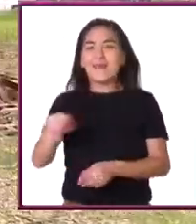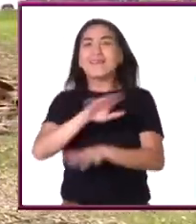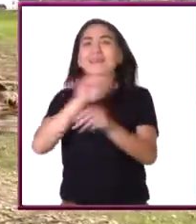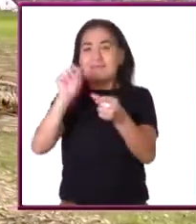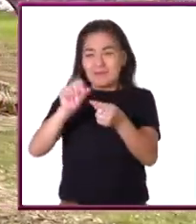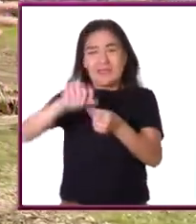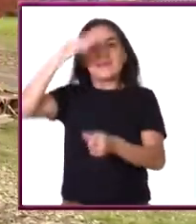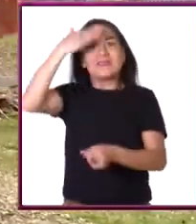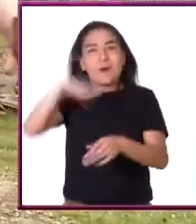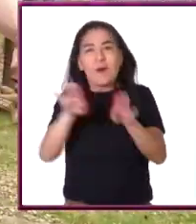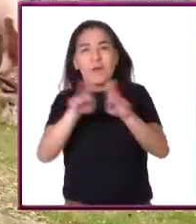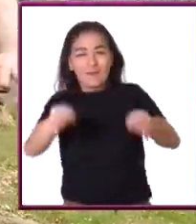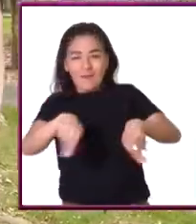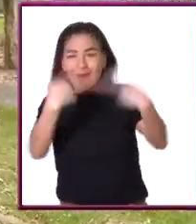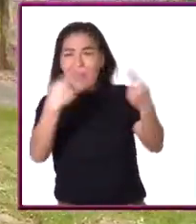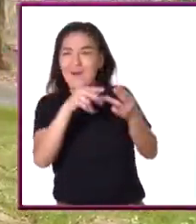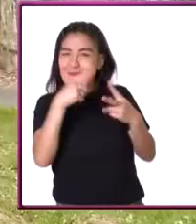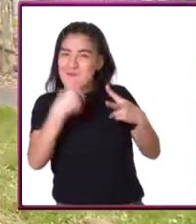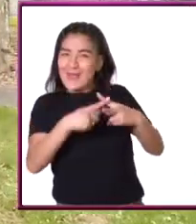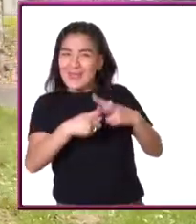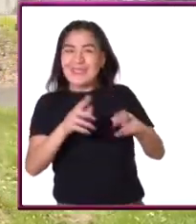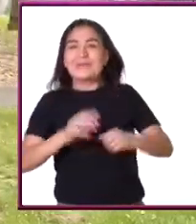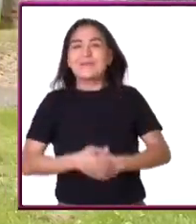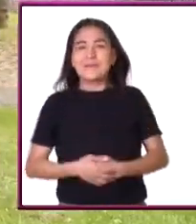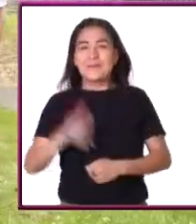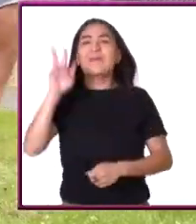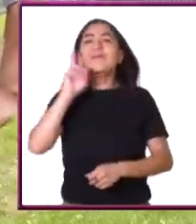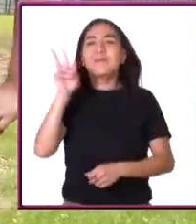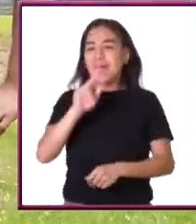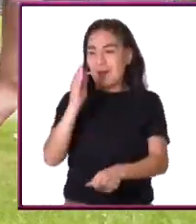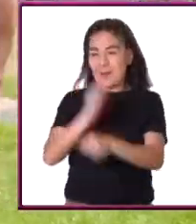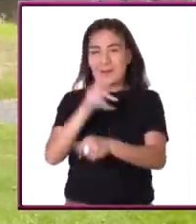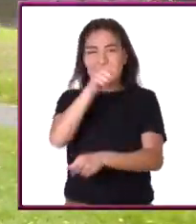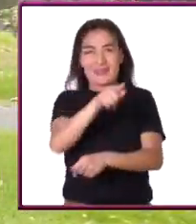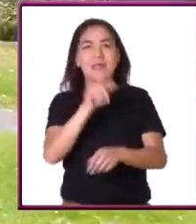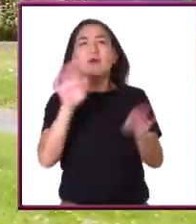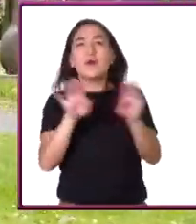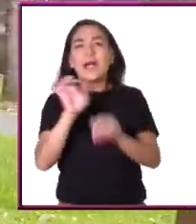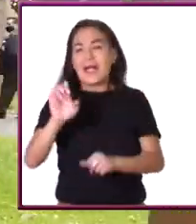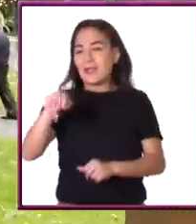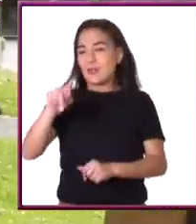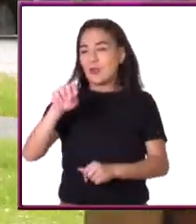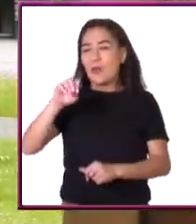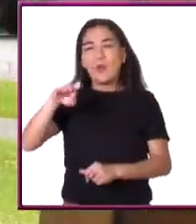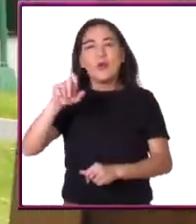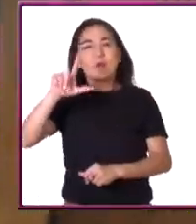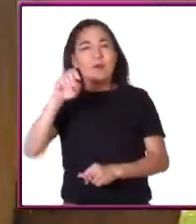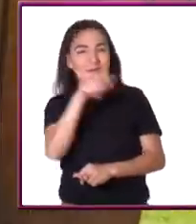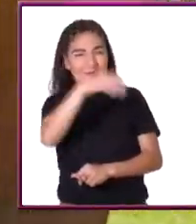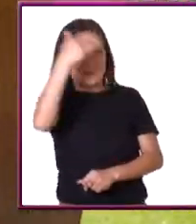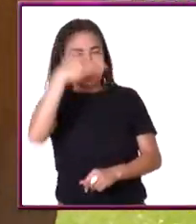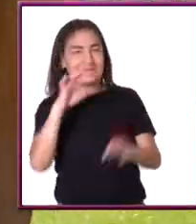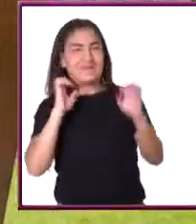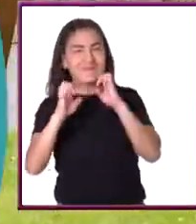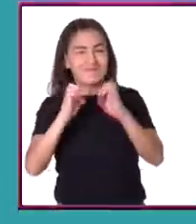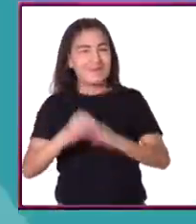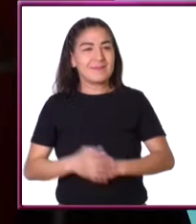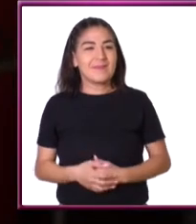a las chicharras les gustan las bromas matemáticas. Lo mejor será que recurramos a un entomólogo para que me creas.